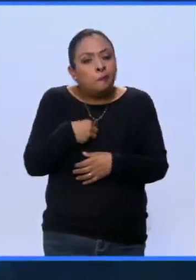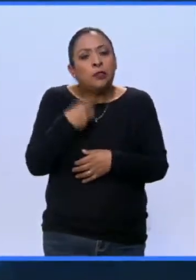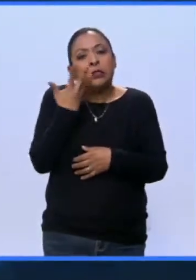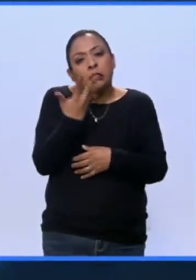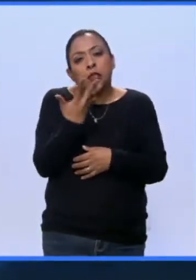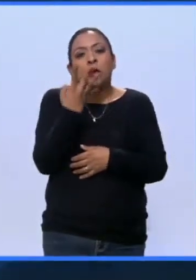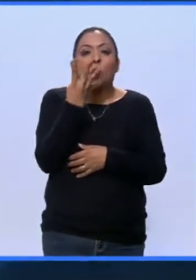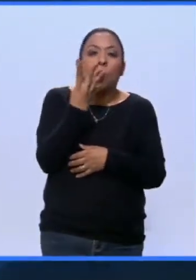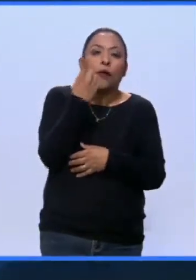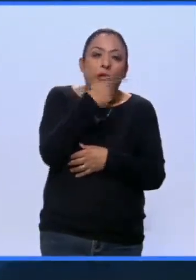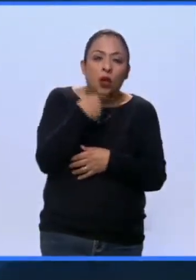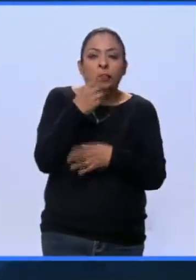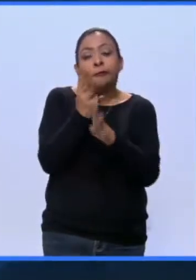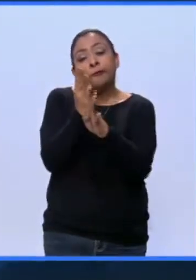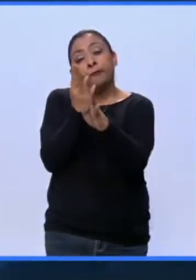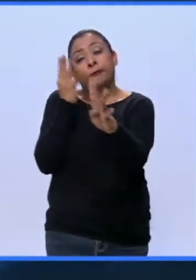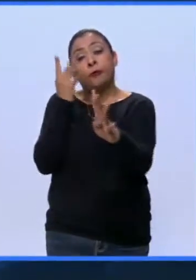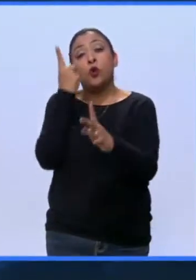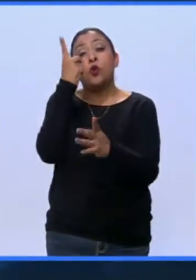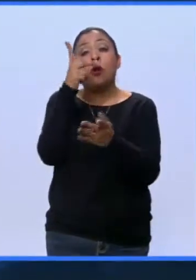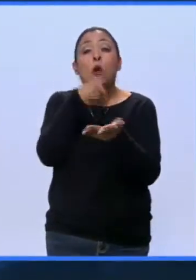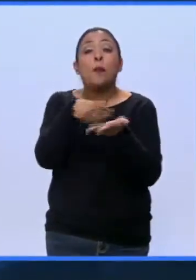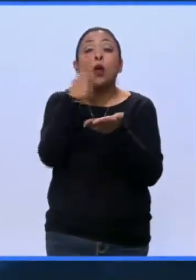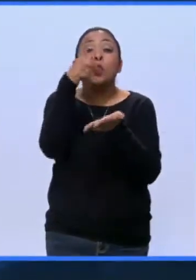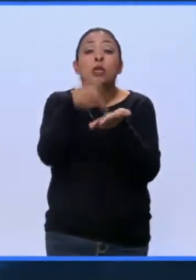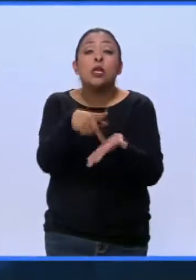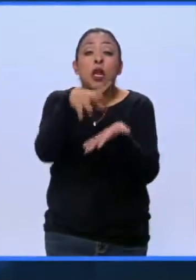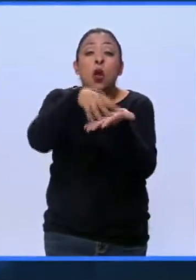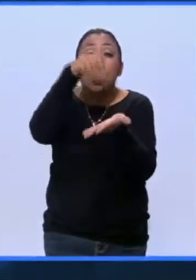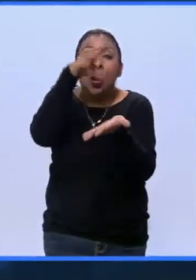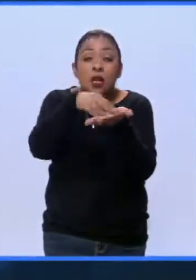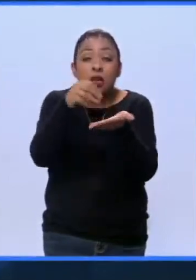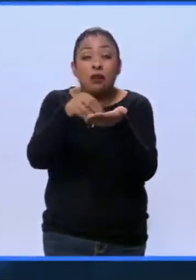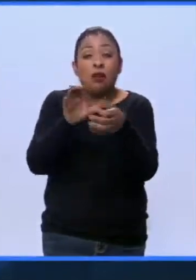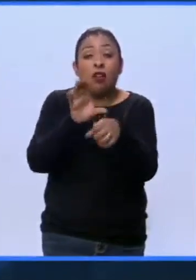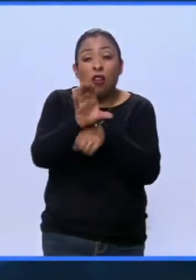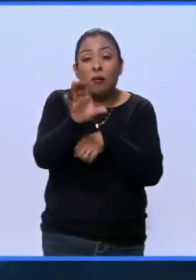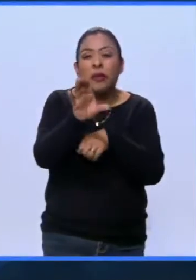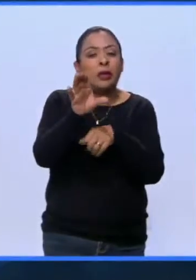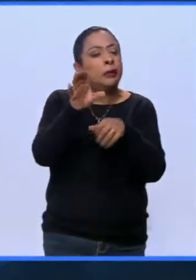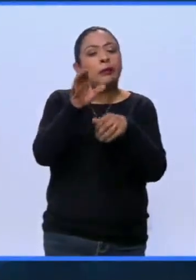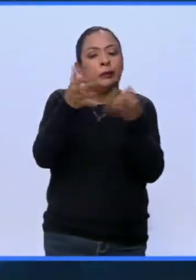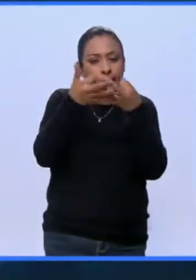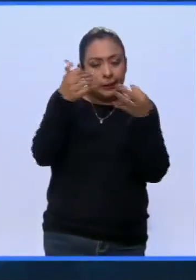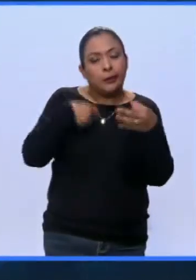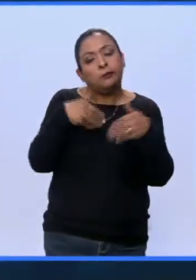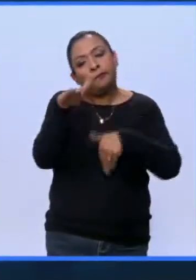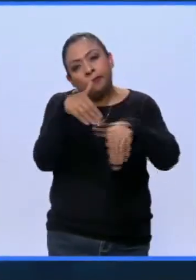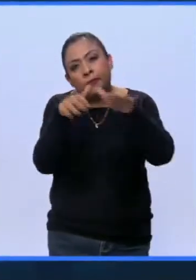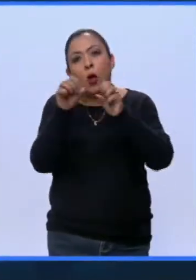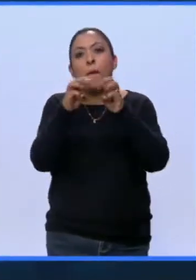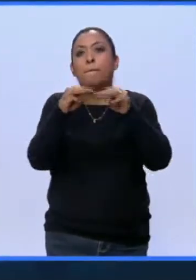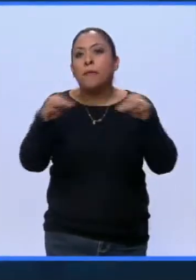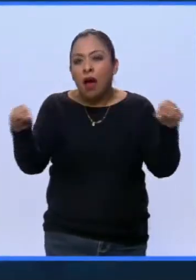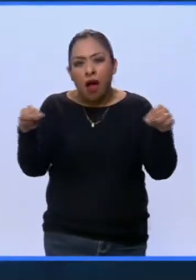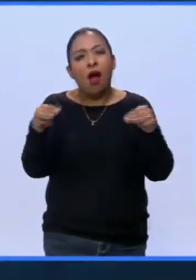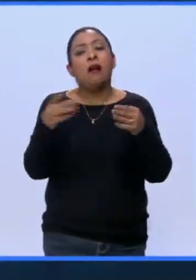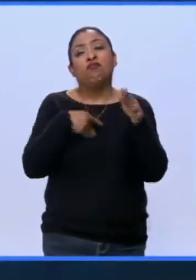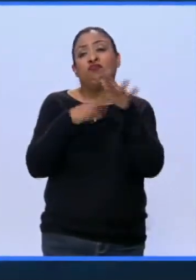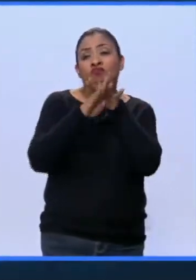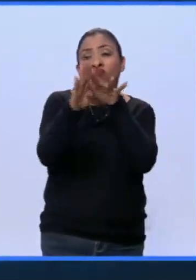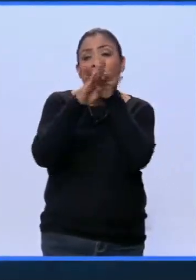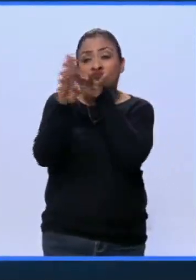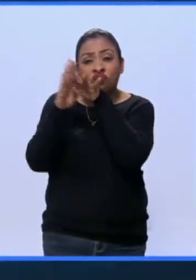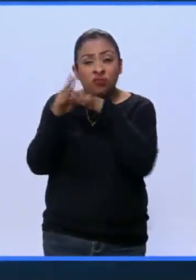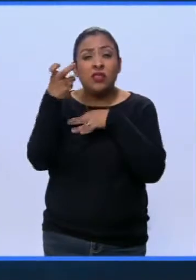harina, la gente escapa por tierra hacia Colombia, la gente se está yendo por mar hacia las islas. Entonces ha sido como una